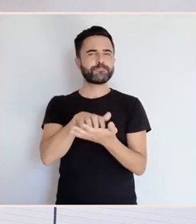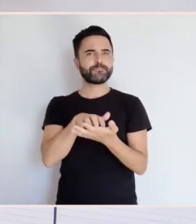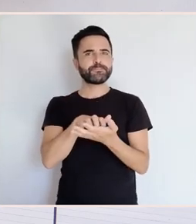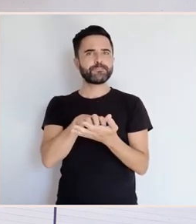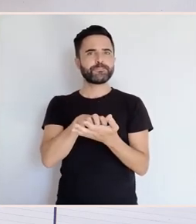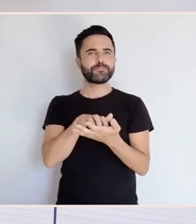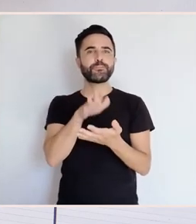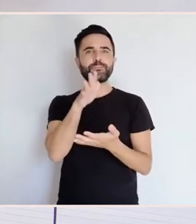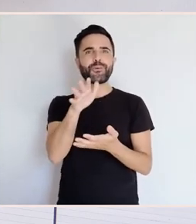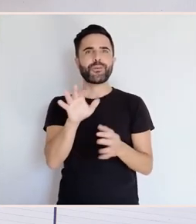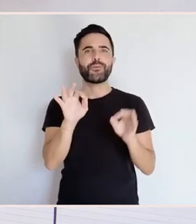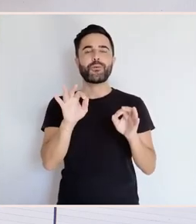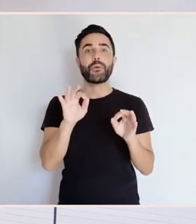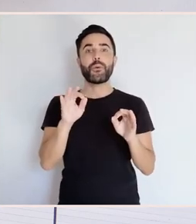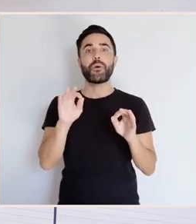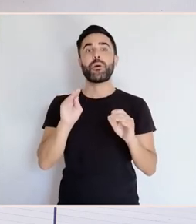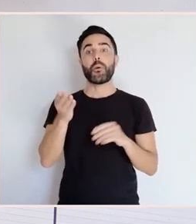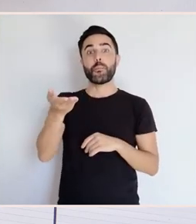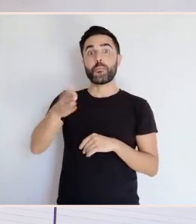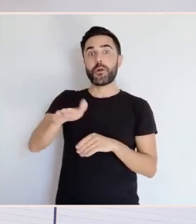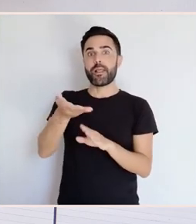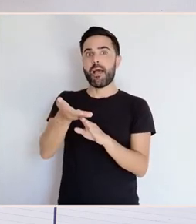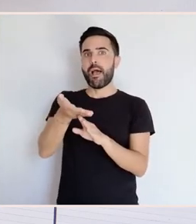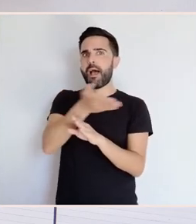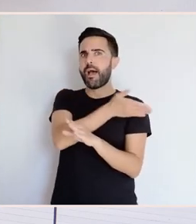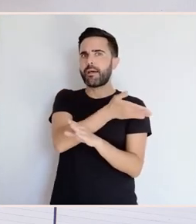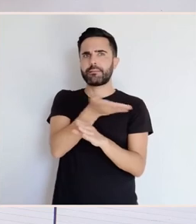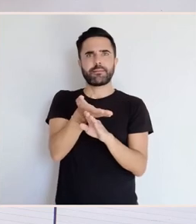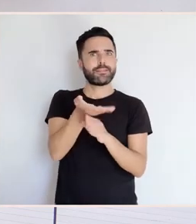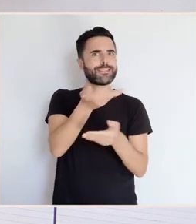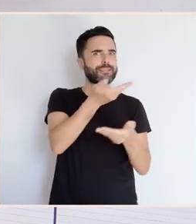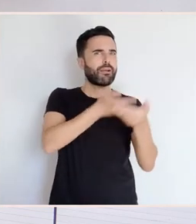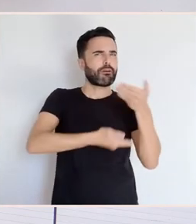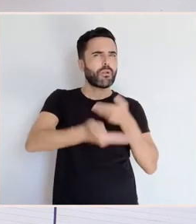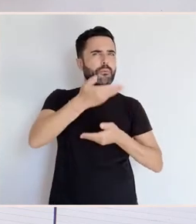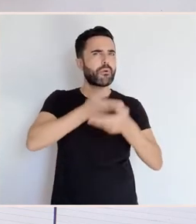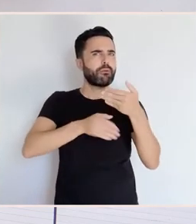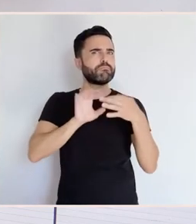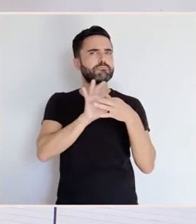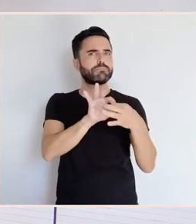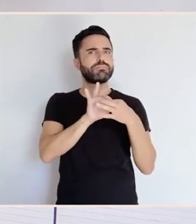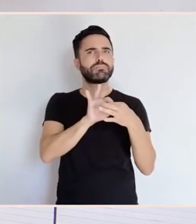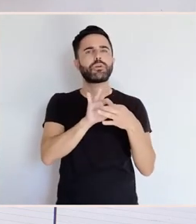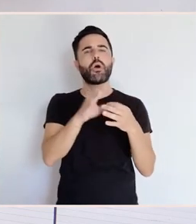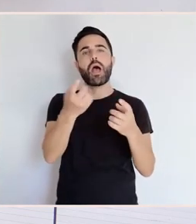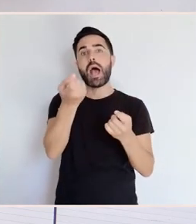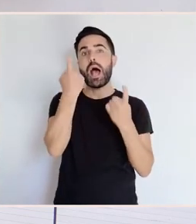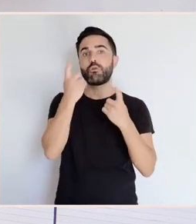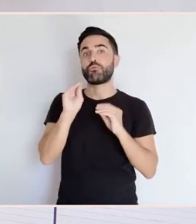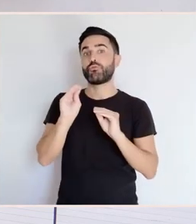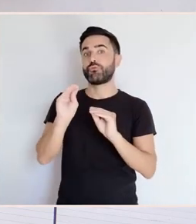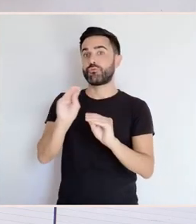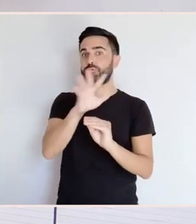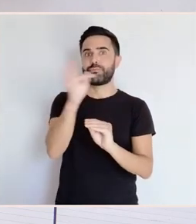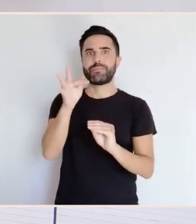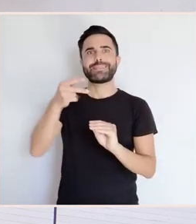anos da súa vida colaborou consuntamente co seu discípulo Xenro José Ferreiro e, por esta razón,